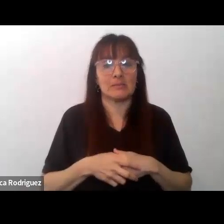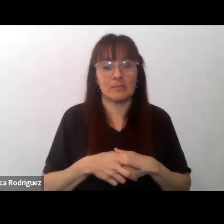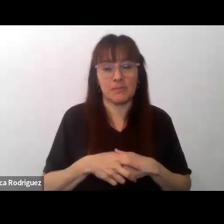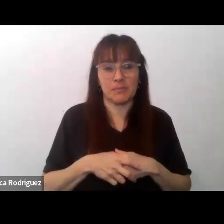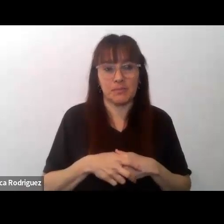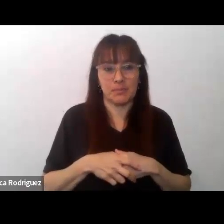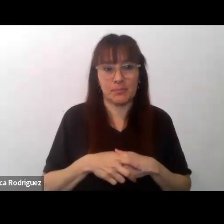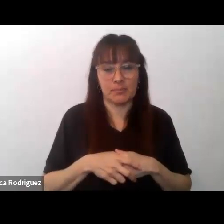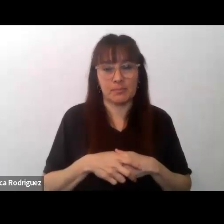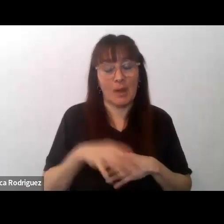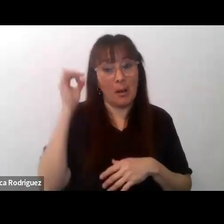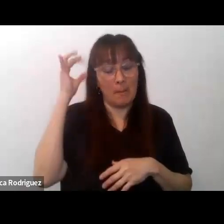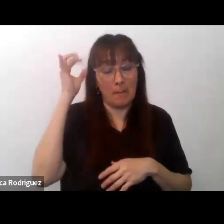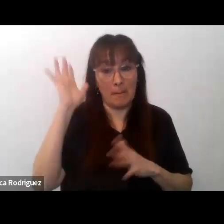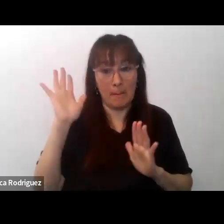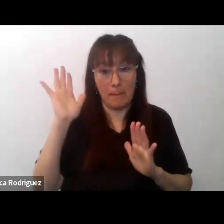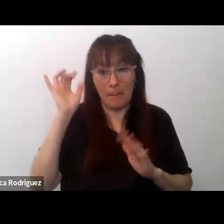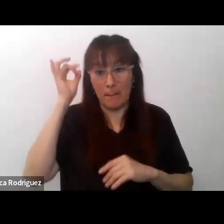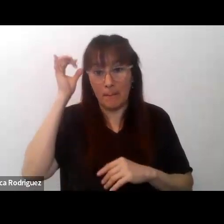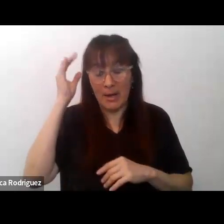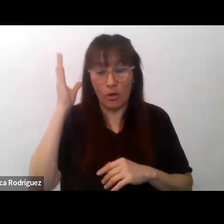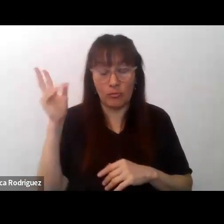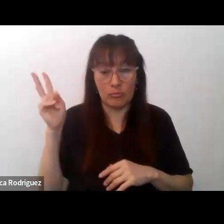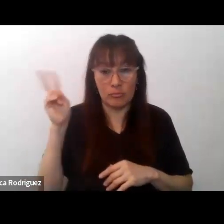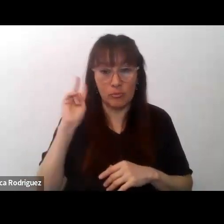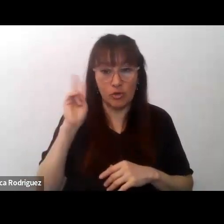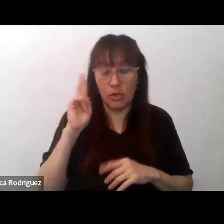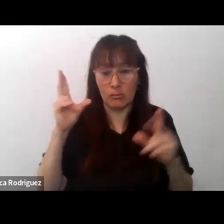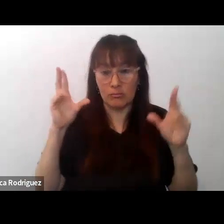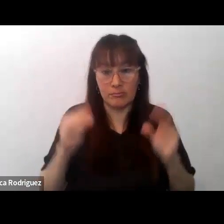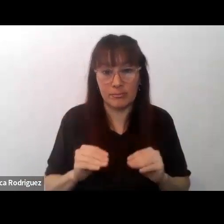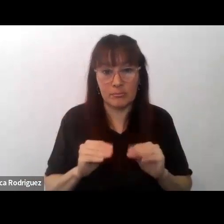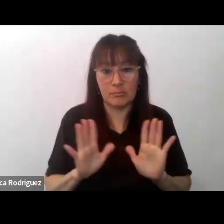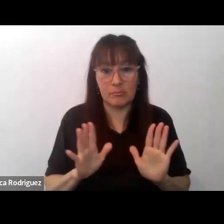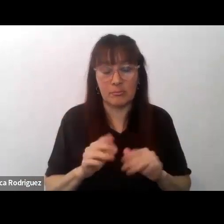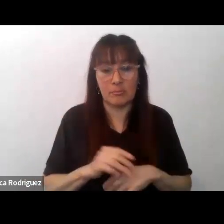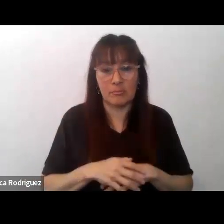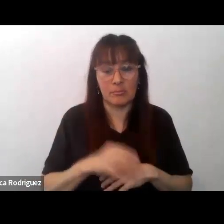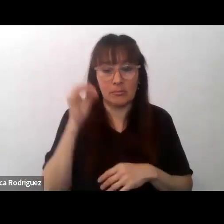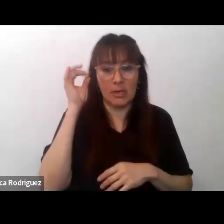o perdón perdimos el sonido del experto